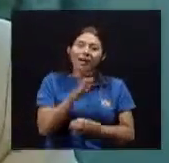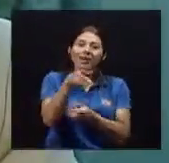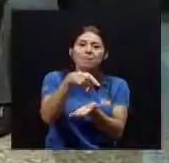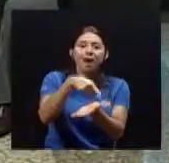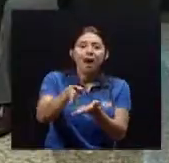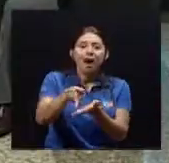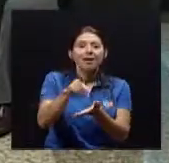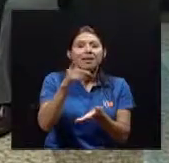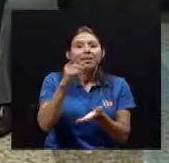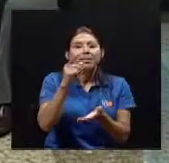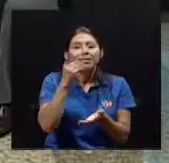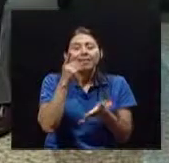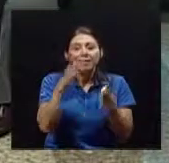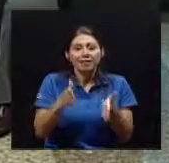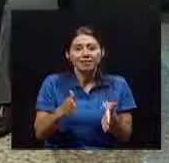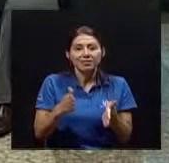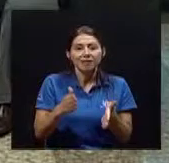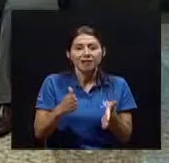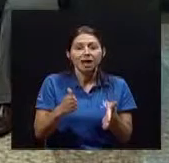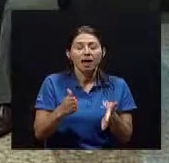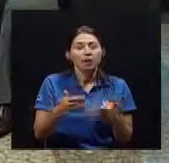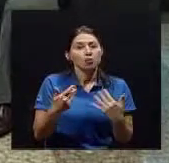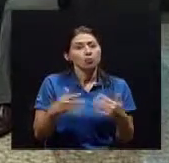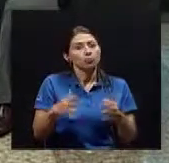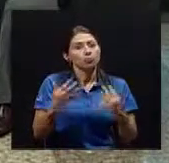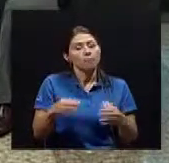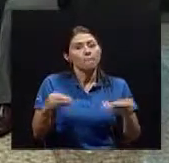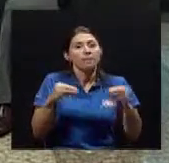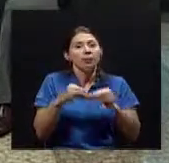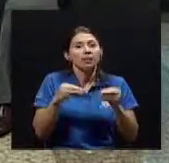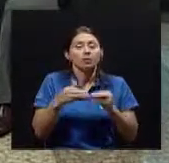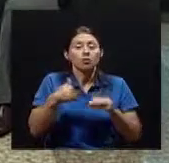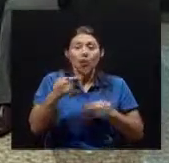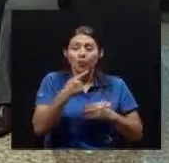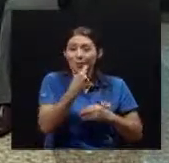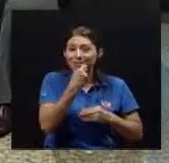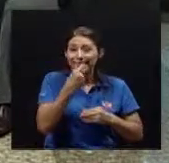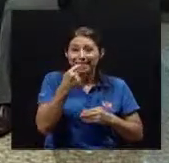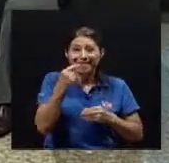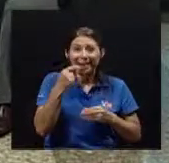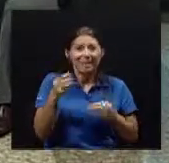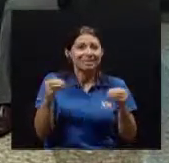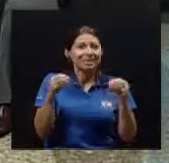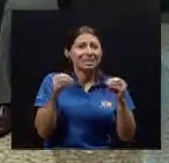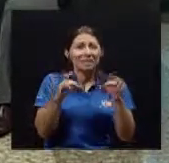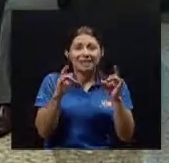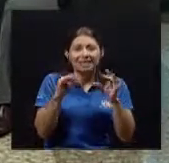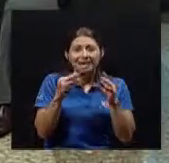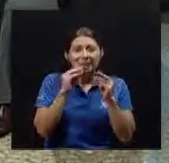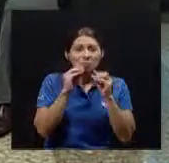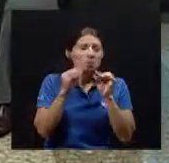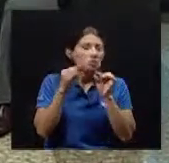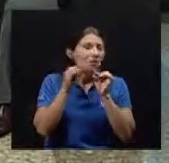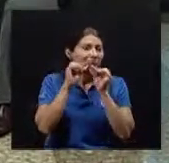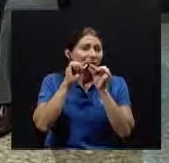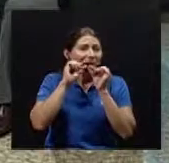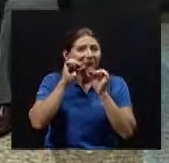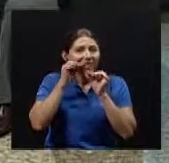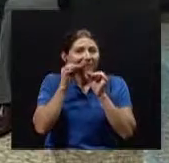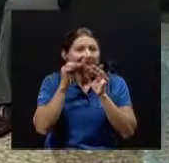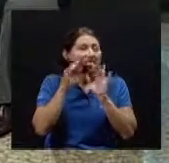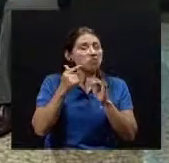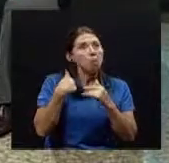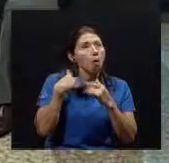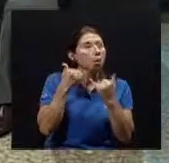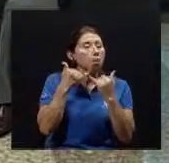requiere Más cuando El deterioro De las piezas dentales Se va haciendo Mucho más grande Primero se parte Un pedacito Me lo dejo Después se parte